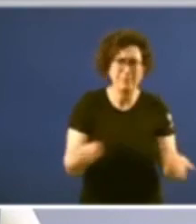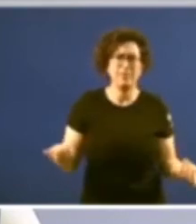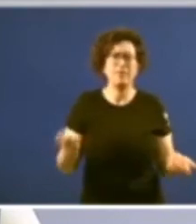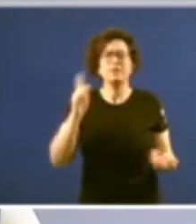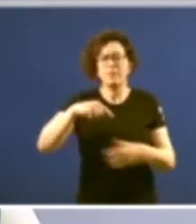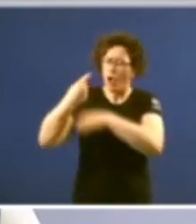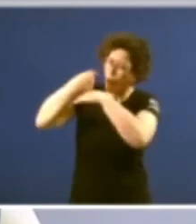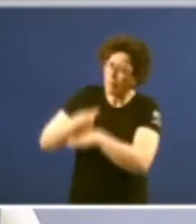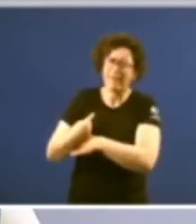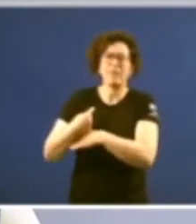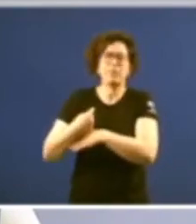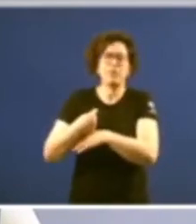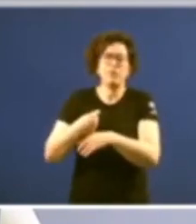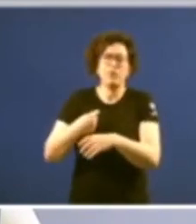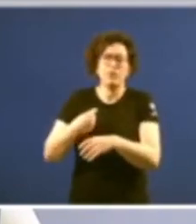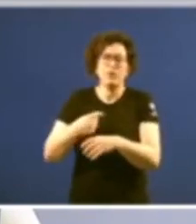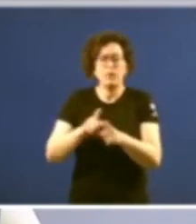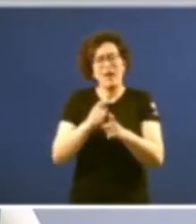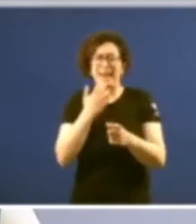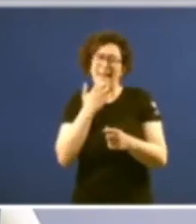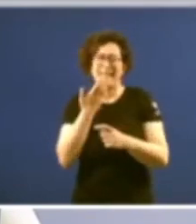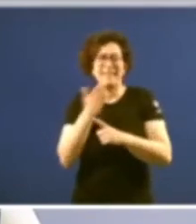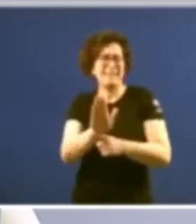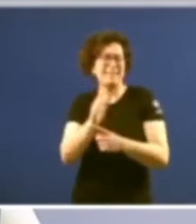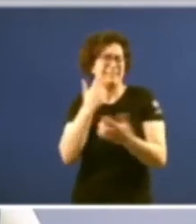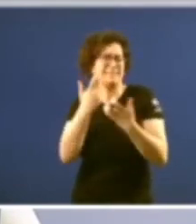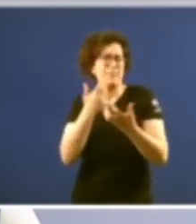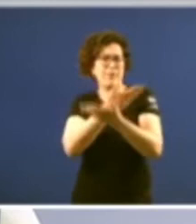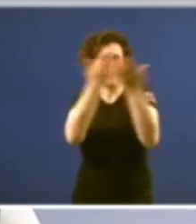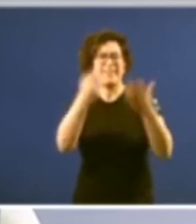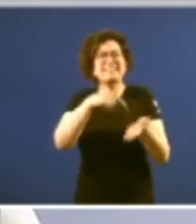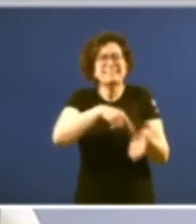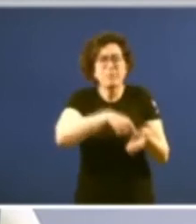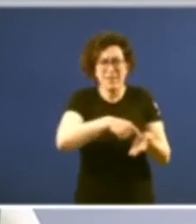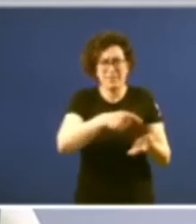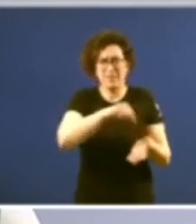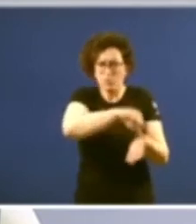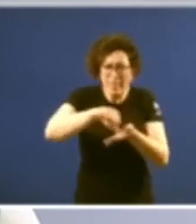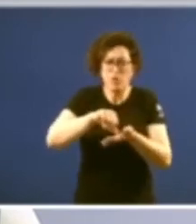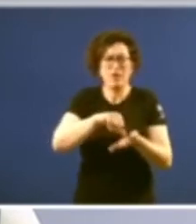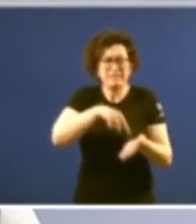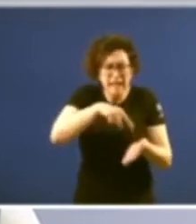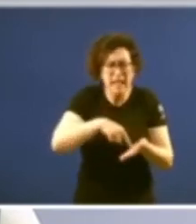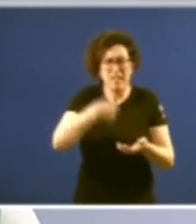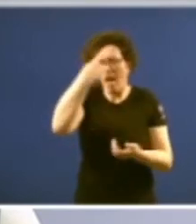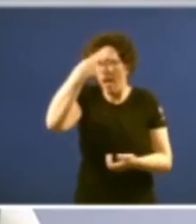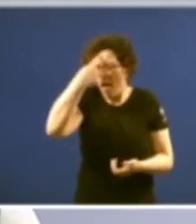a obriga de ser escaparate en gran medida das demandas cidadanes das exigencias dos anhelos